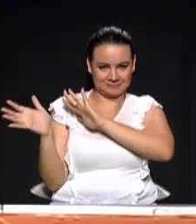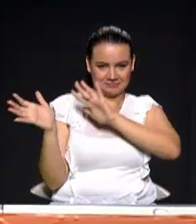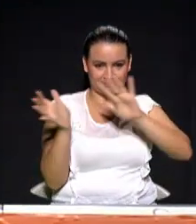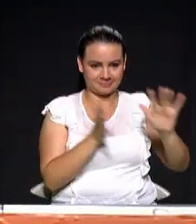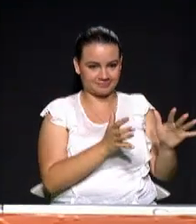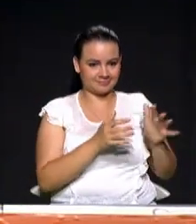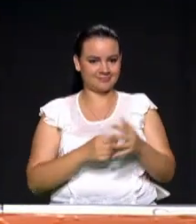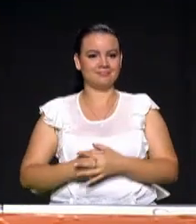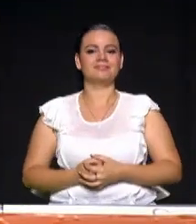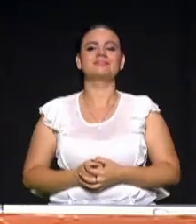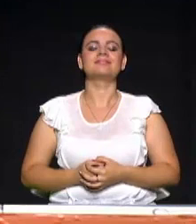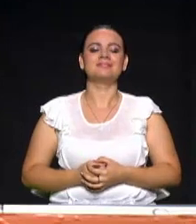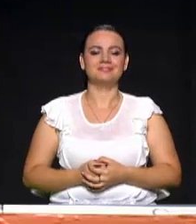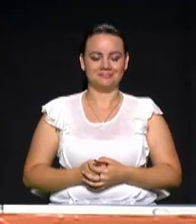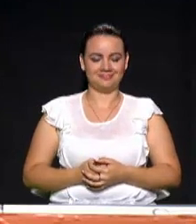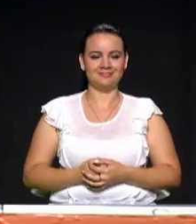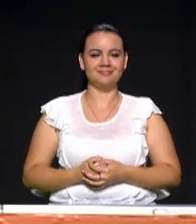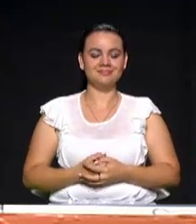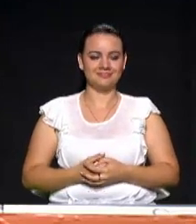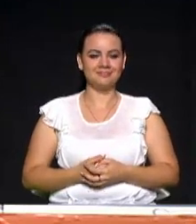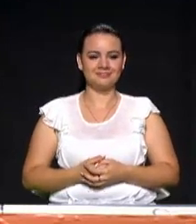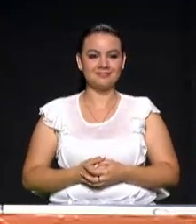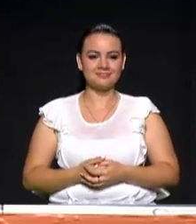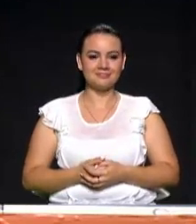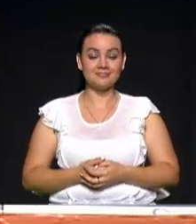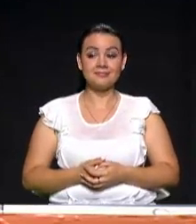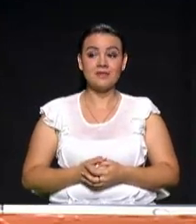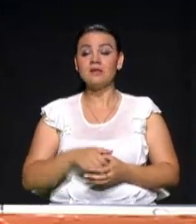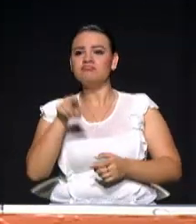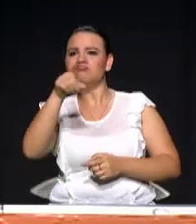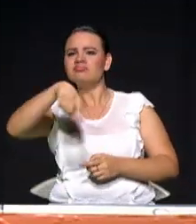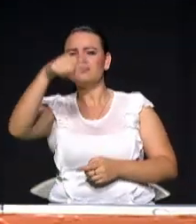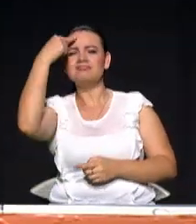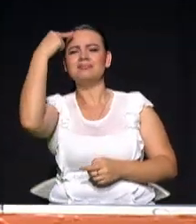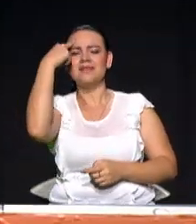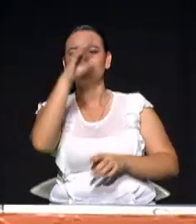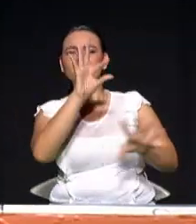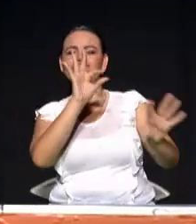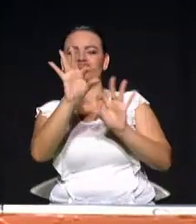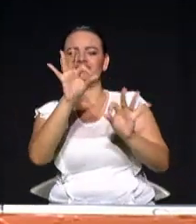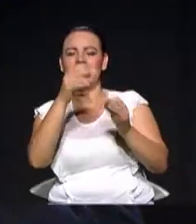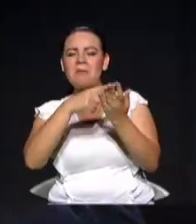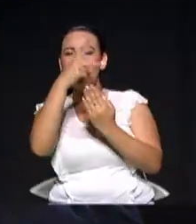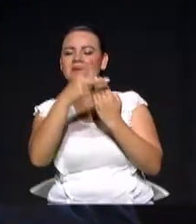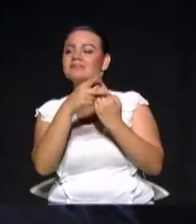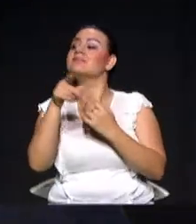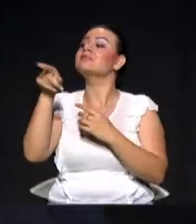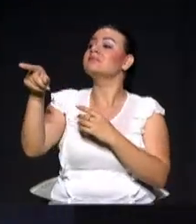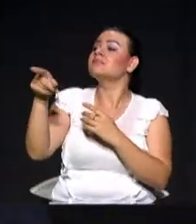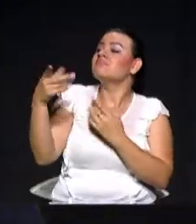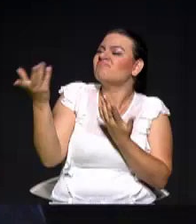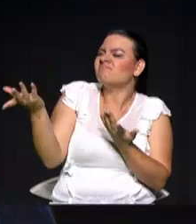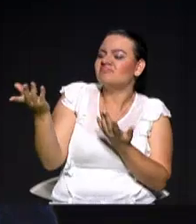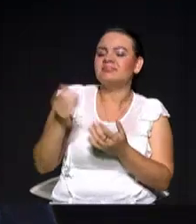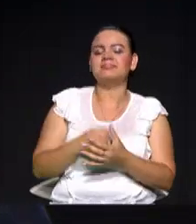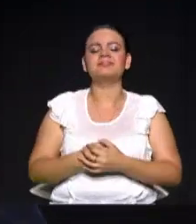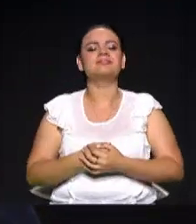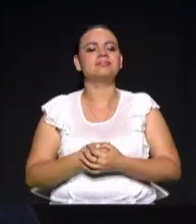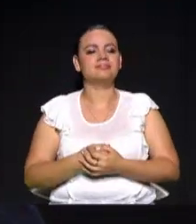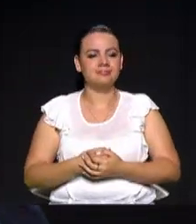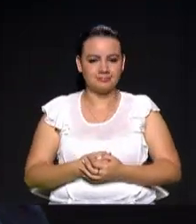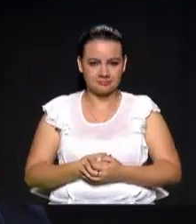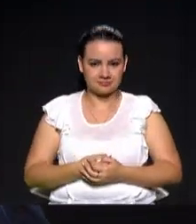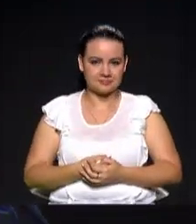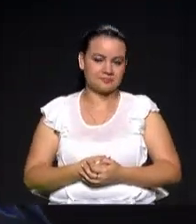dinámica de incluir propuestas de otros candidatos con la doctora Gema Mejía. Bueno, me gustó